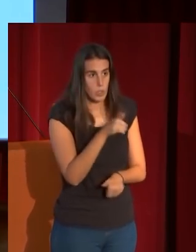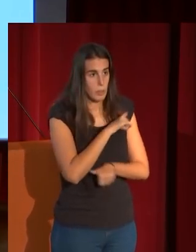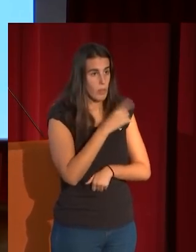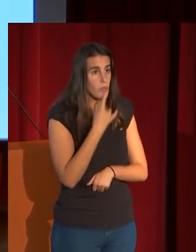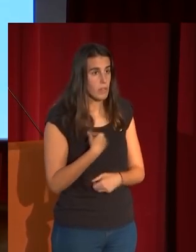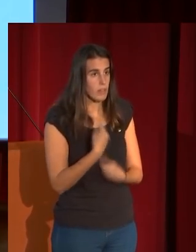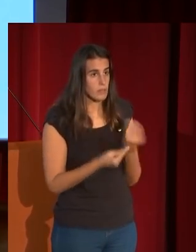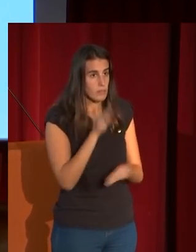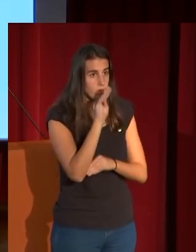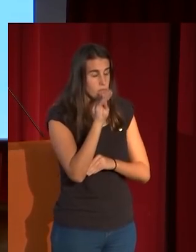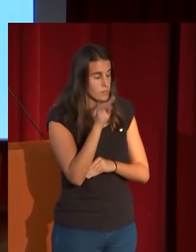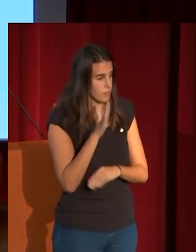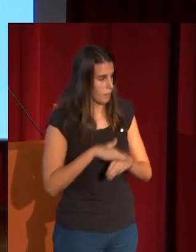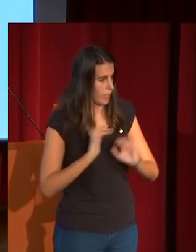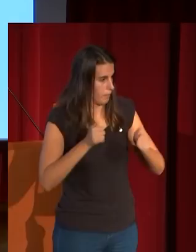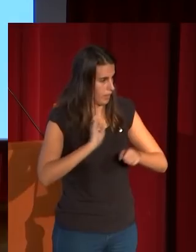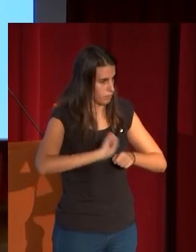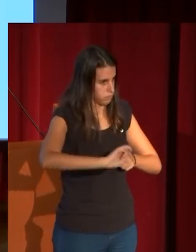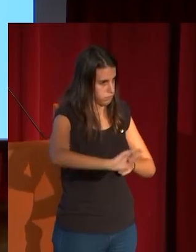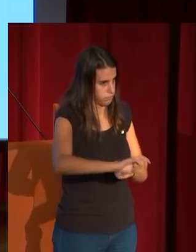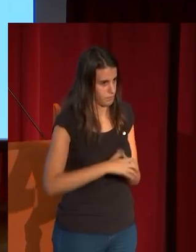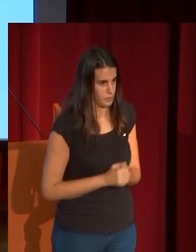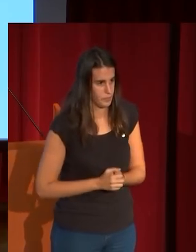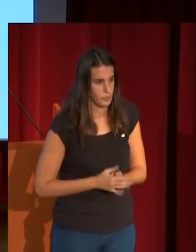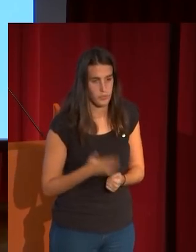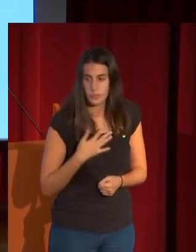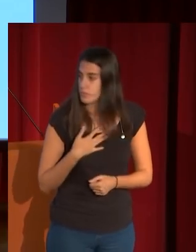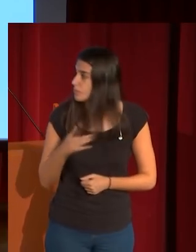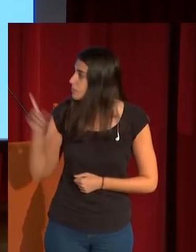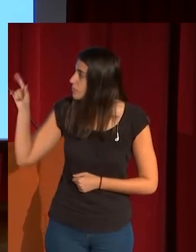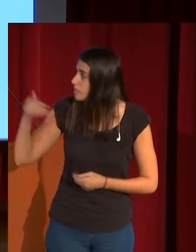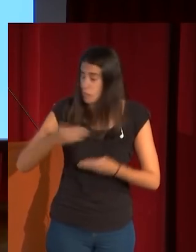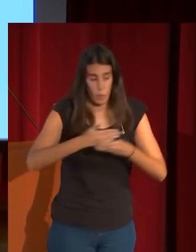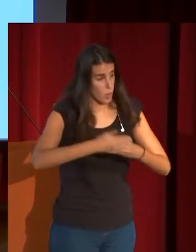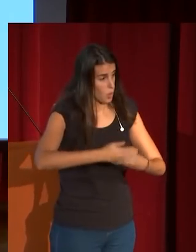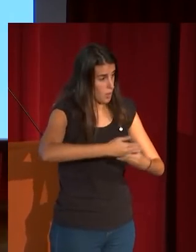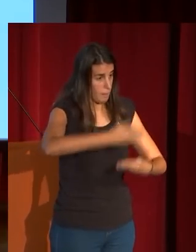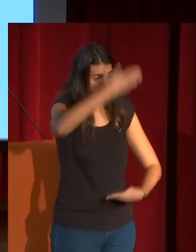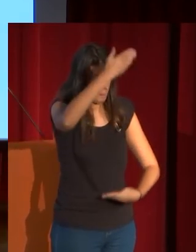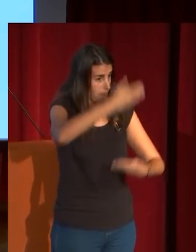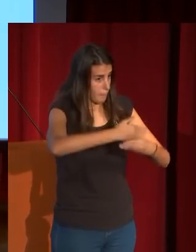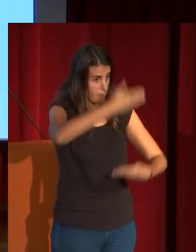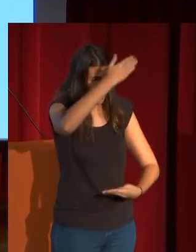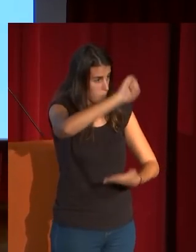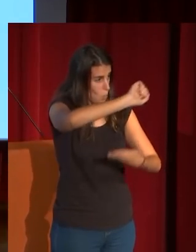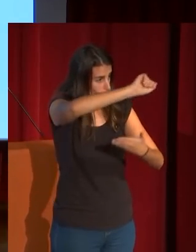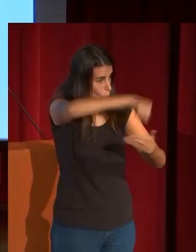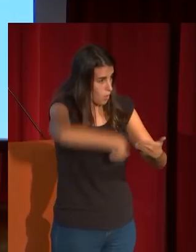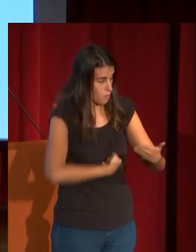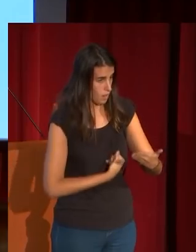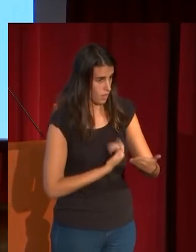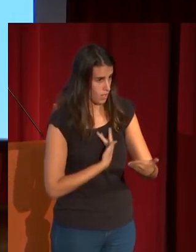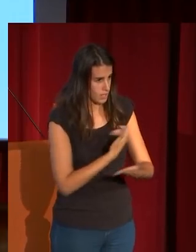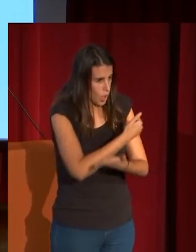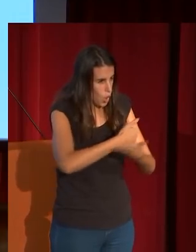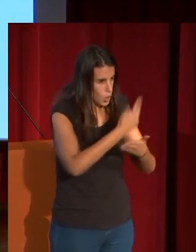dueño para ponerse en camino fíjense aquí también lo que les decía del muro aquí no con la acuarela sino con el óleo que es